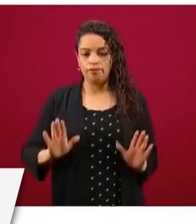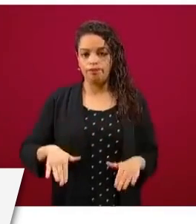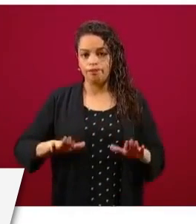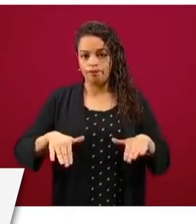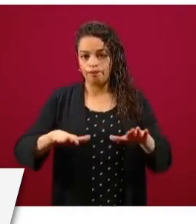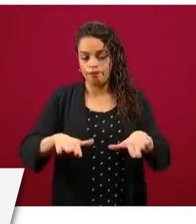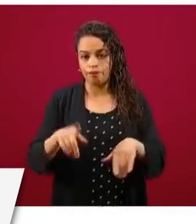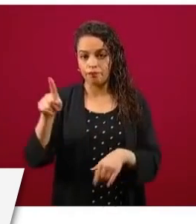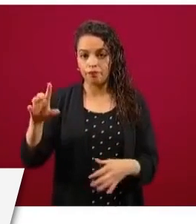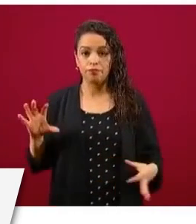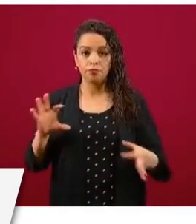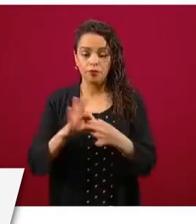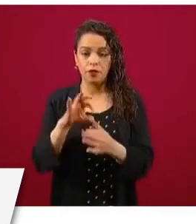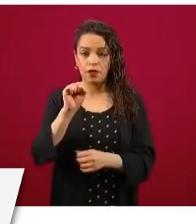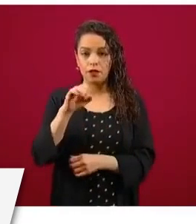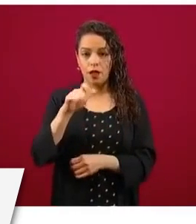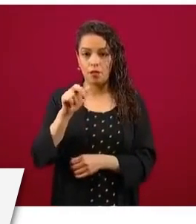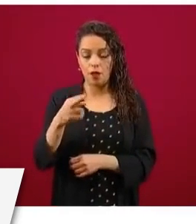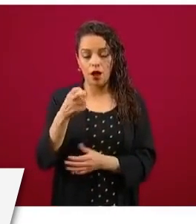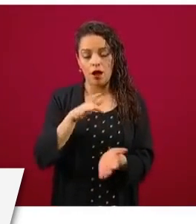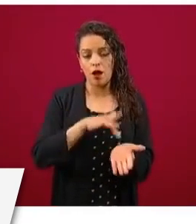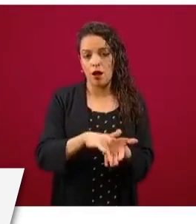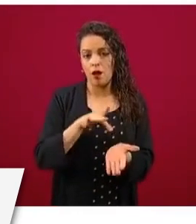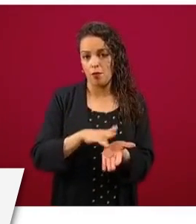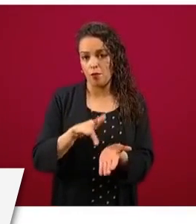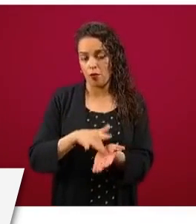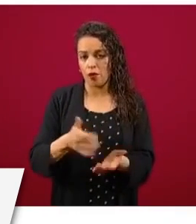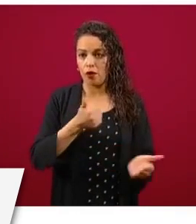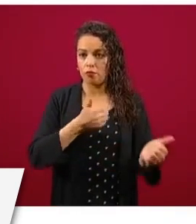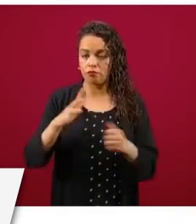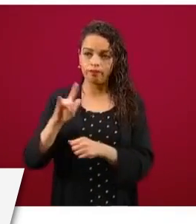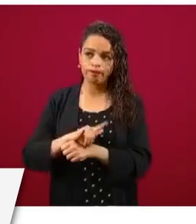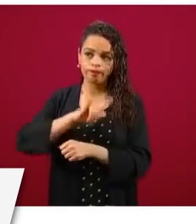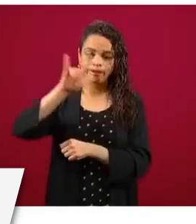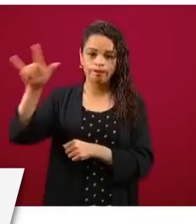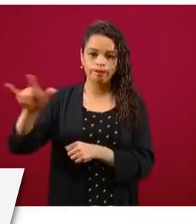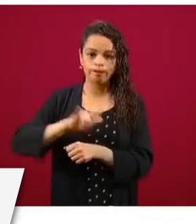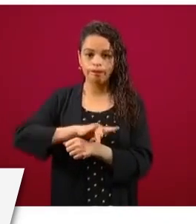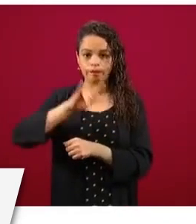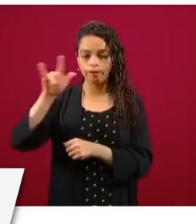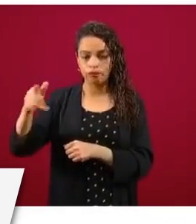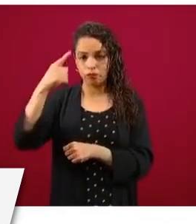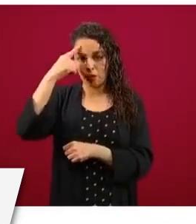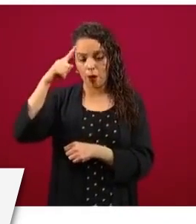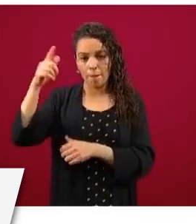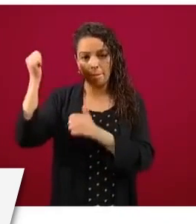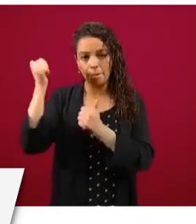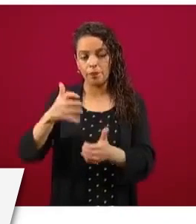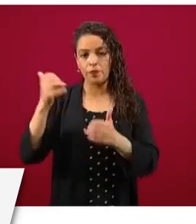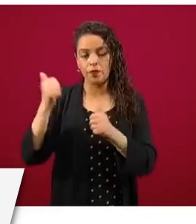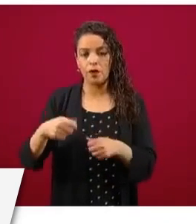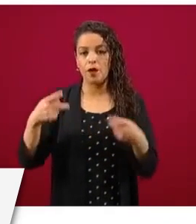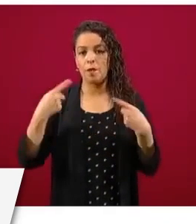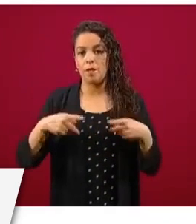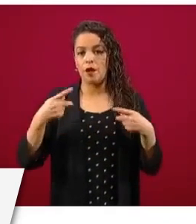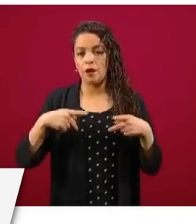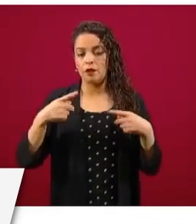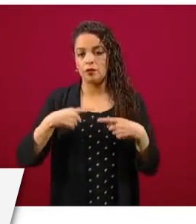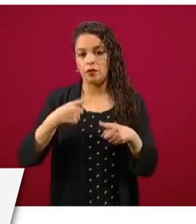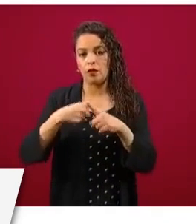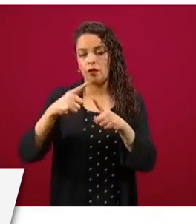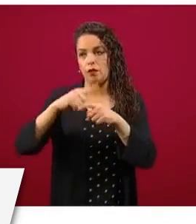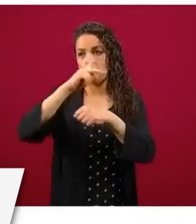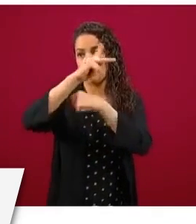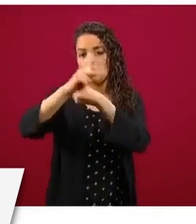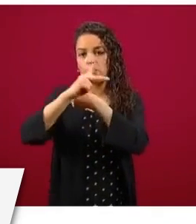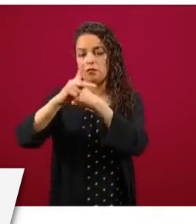Semar. Estamos apoyando esta parte. Transporte aéreo humanitario, trayendo a con nacionales de diferentes países,